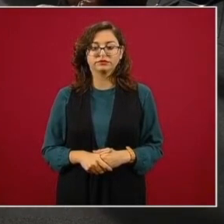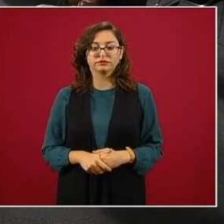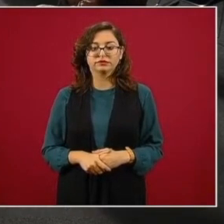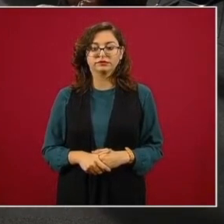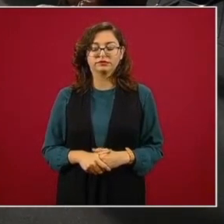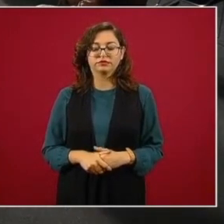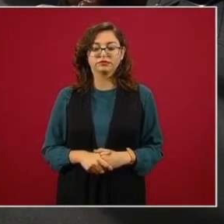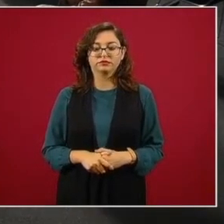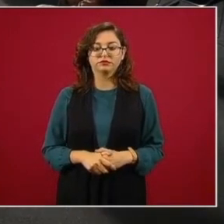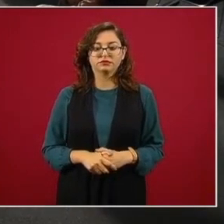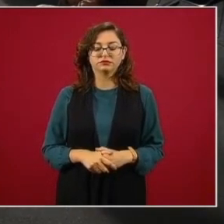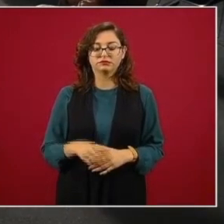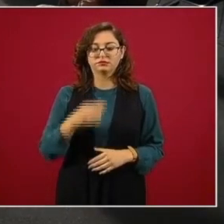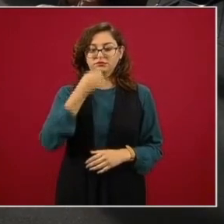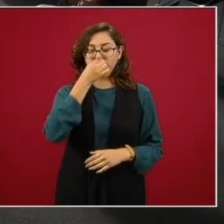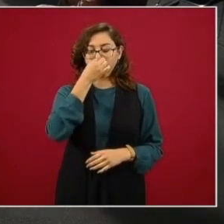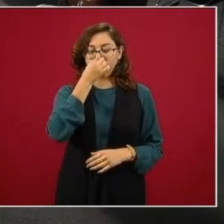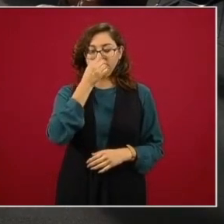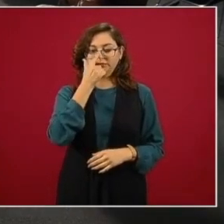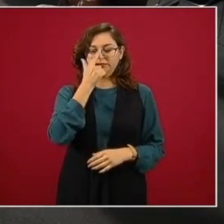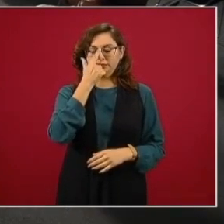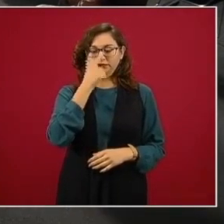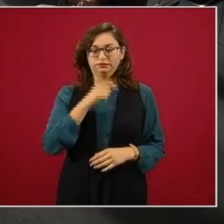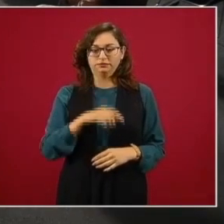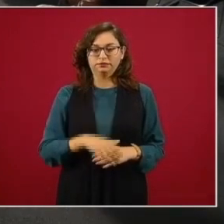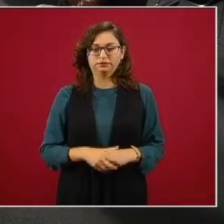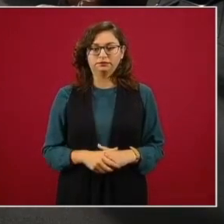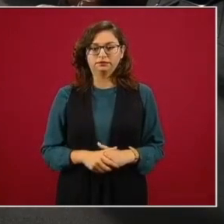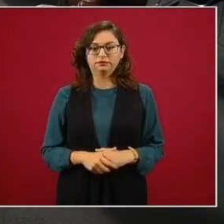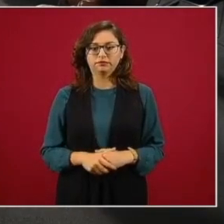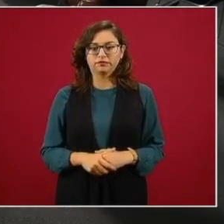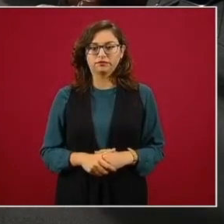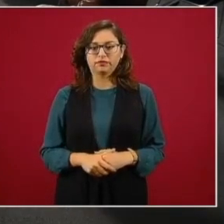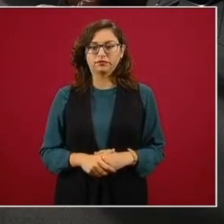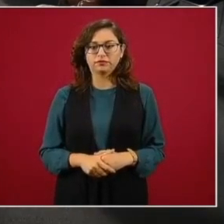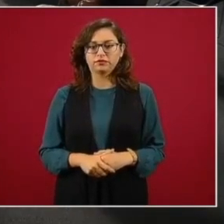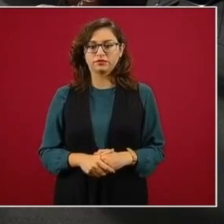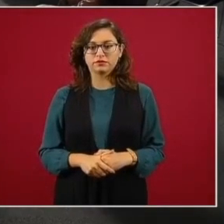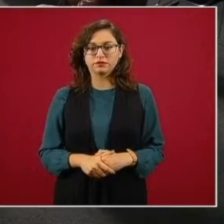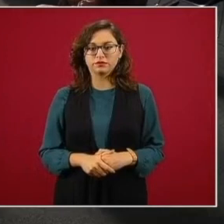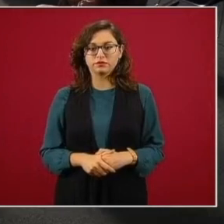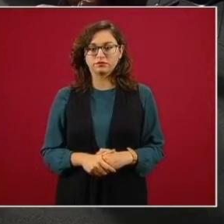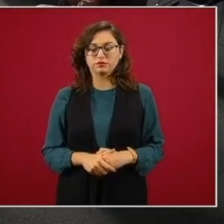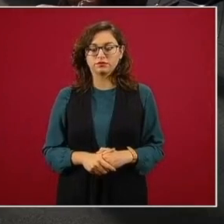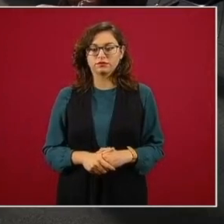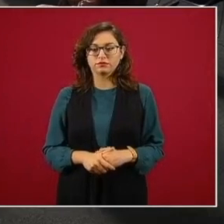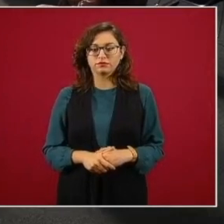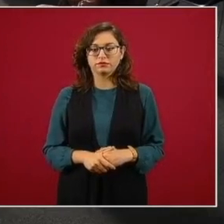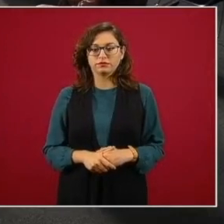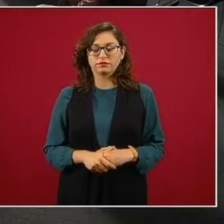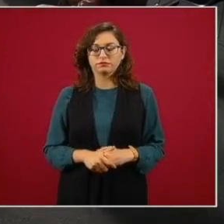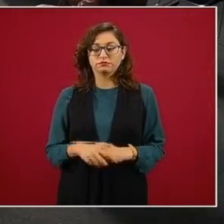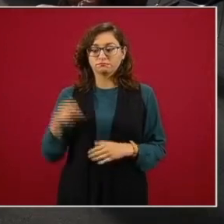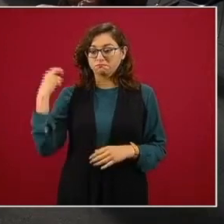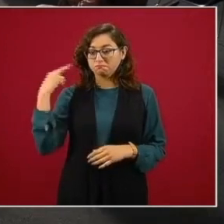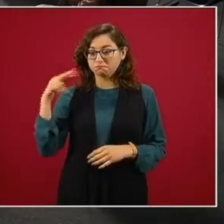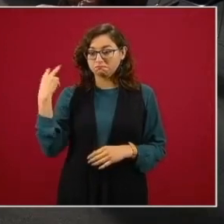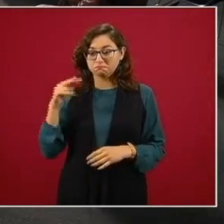este es Veracruz o sea, aquí vemos